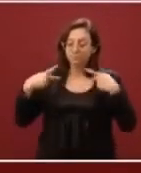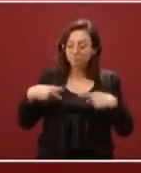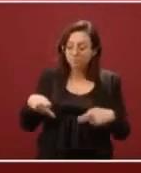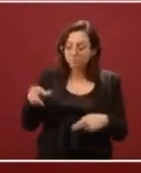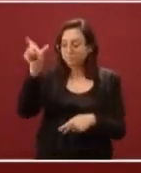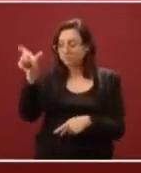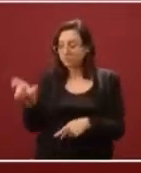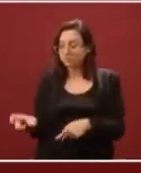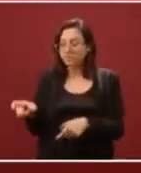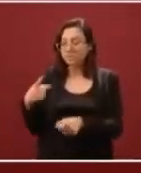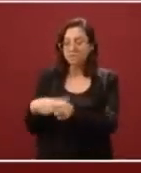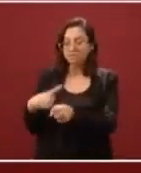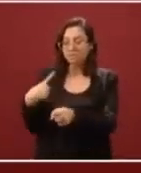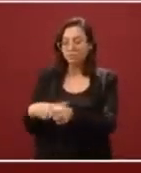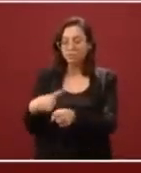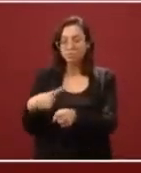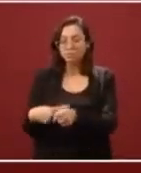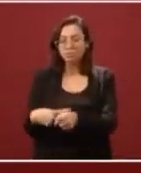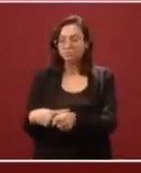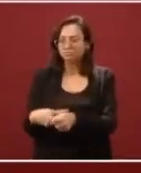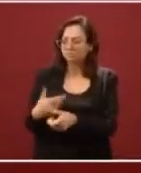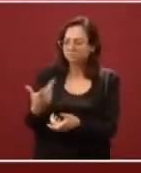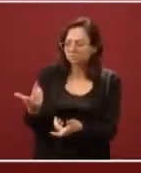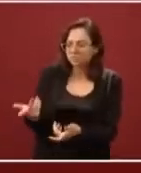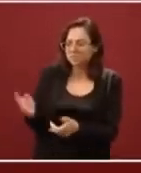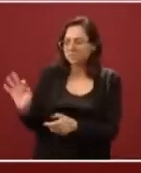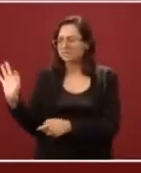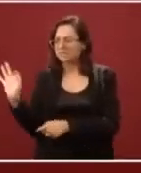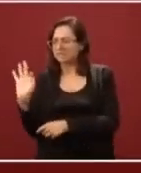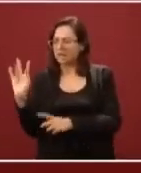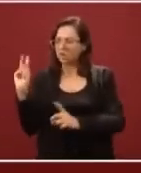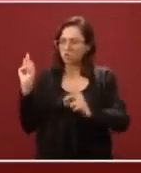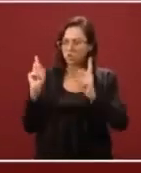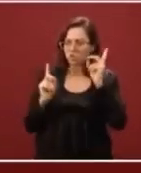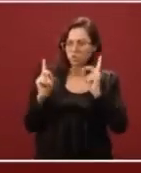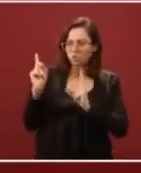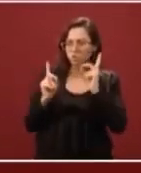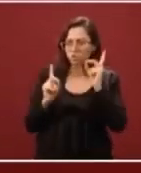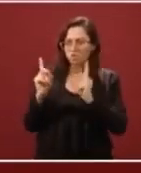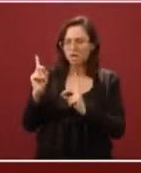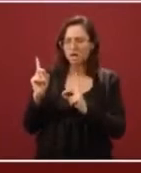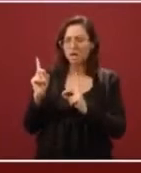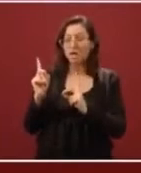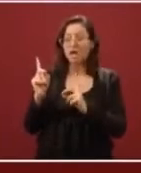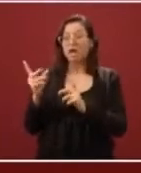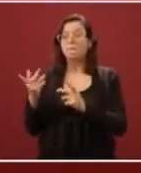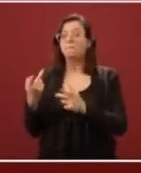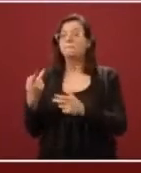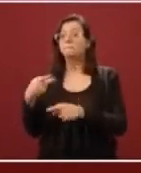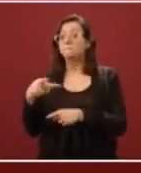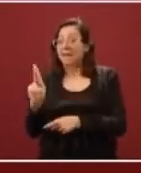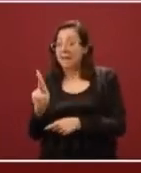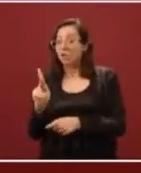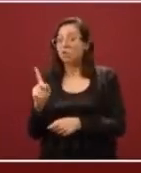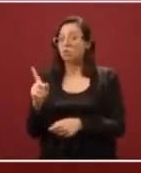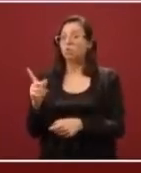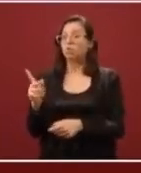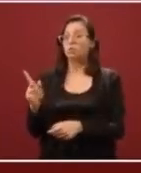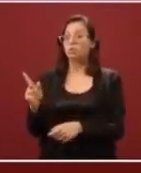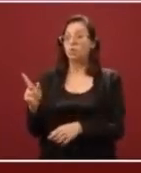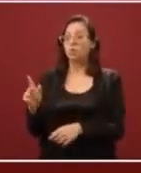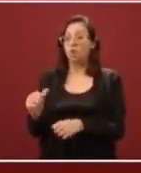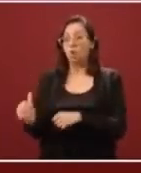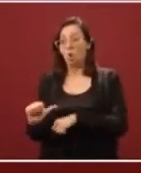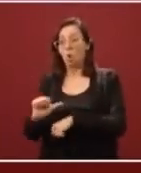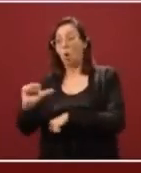que está demandando la atención es clasificada como caso sospechoso y tiene un factor de riesgo, no es bueno